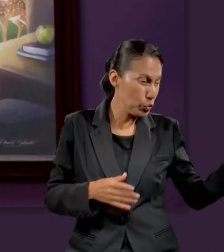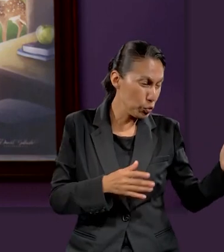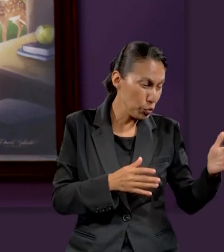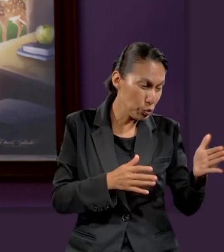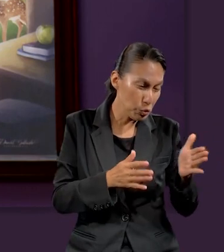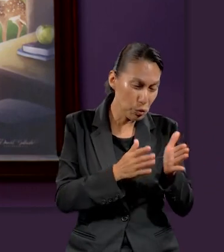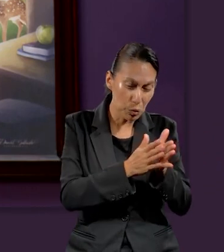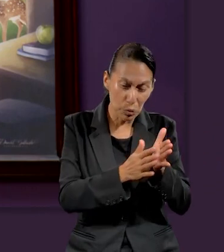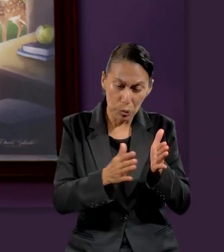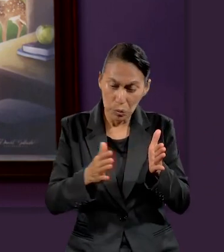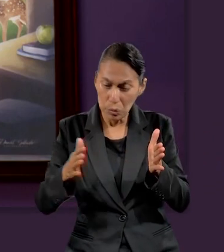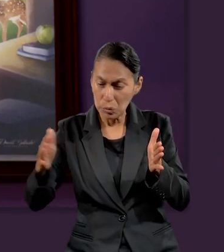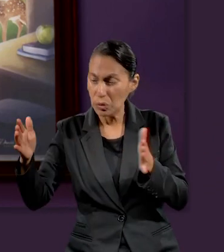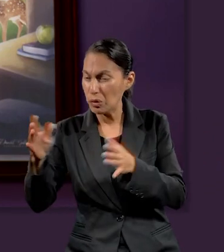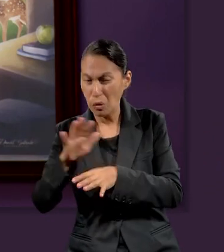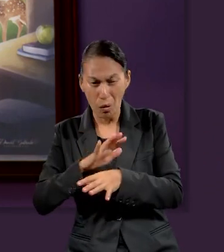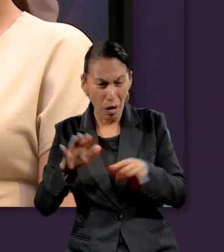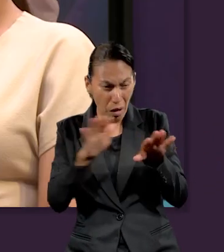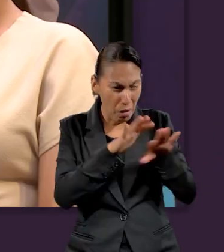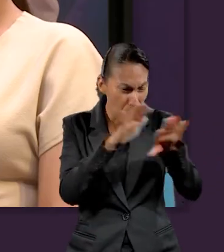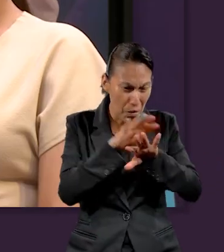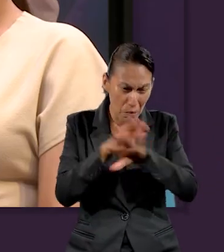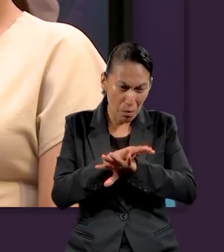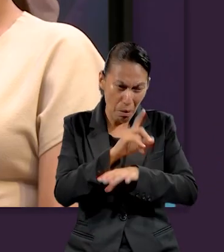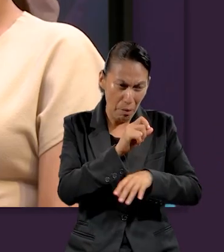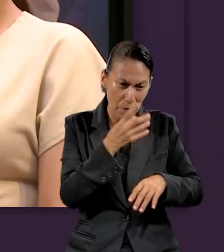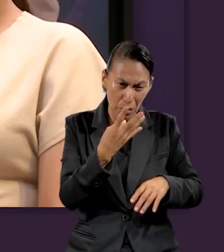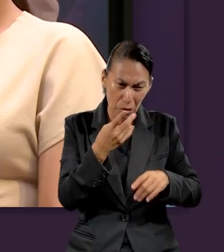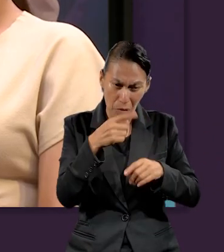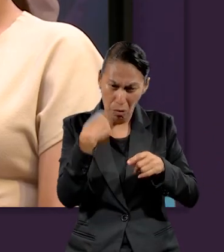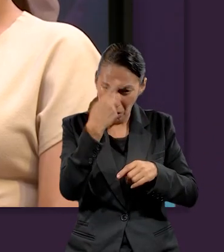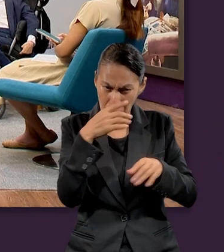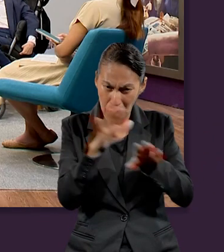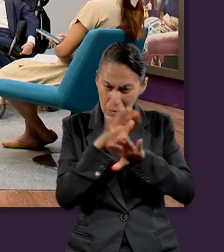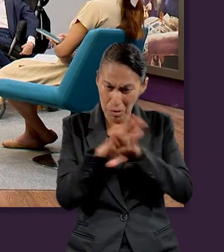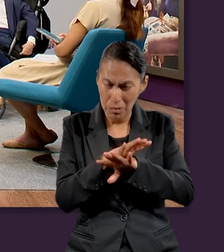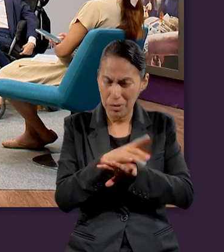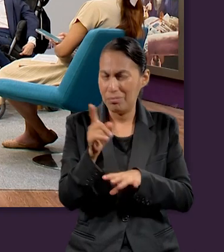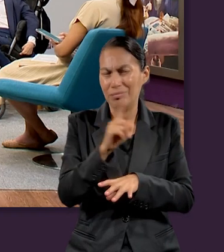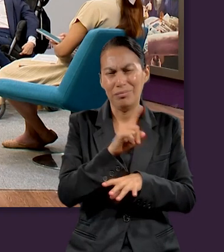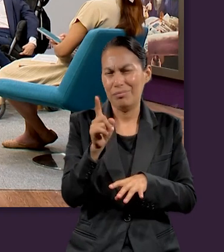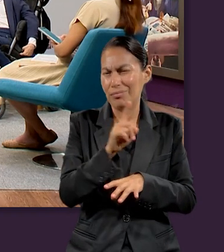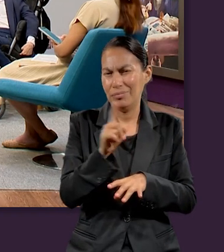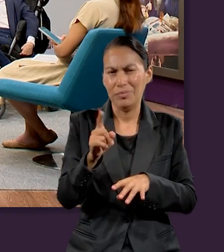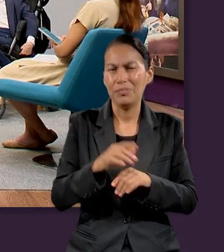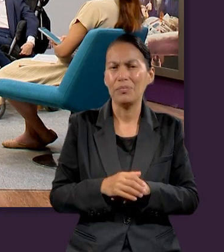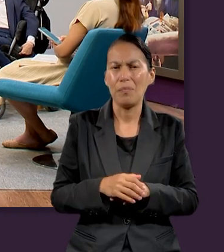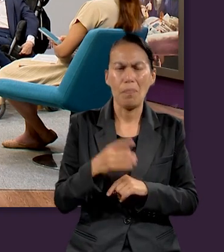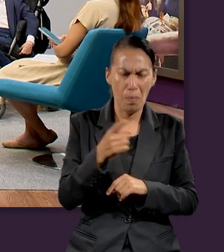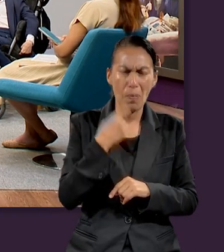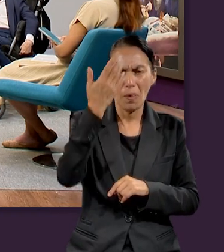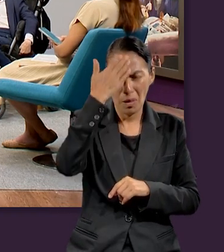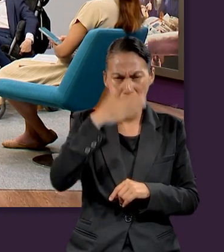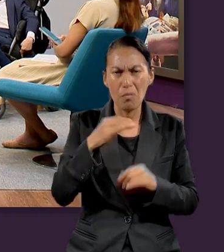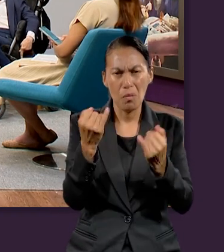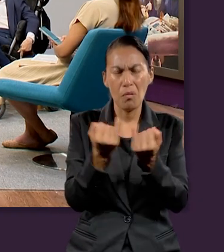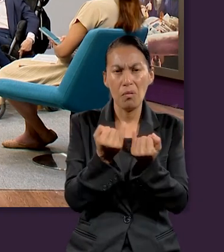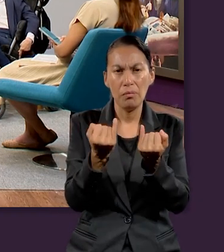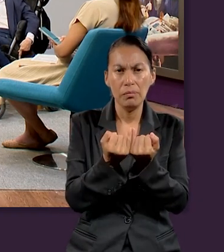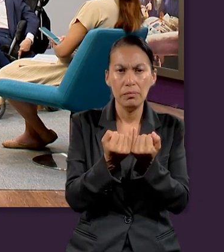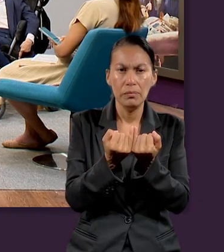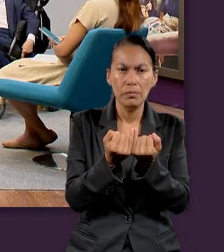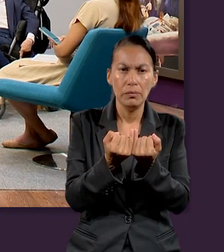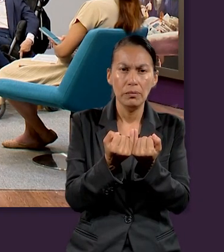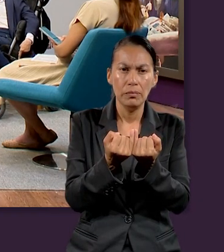han cortado o que han cambiado los 24 horas cada día. Y eso es lo que usamos para